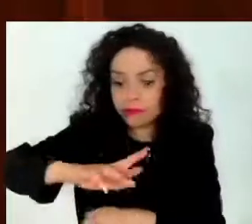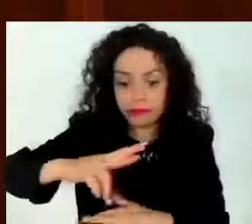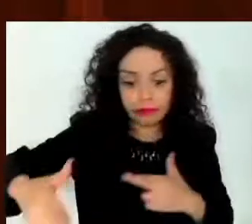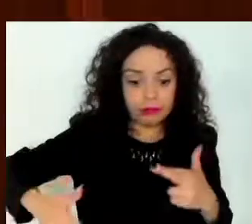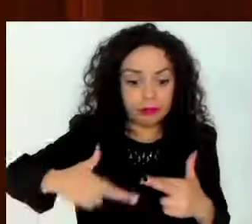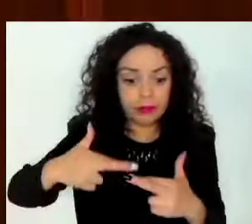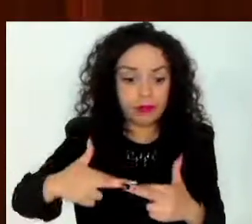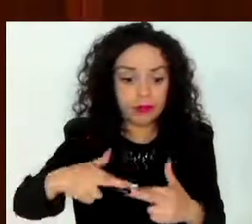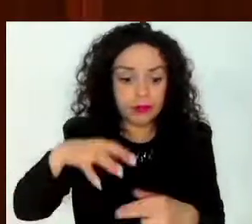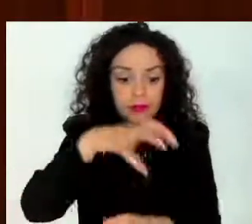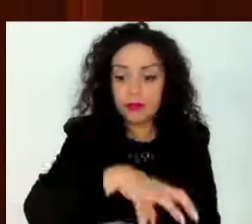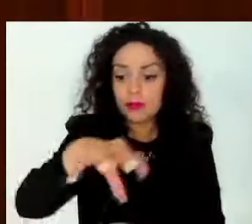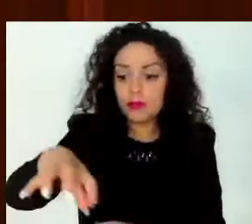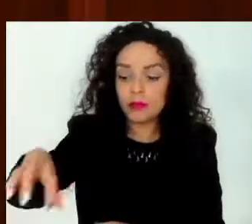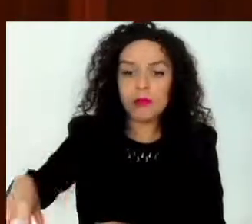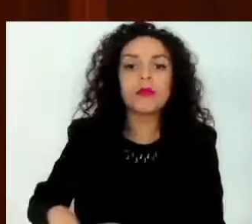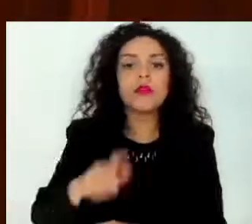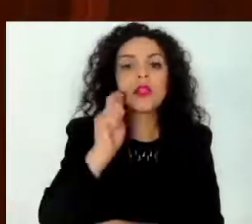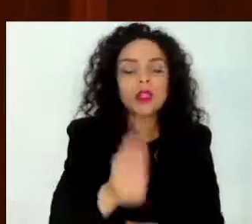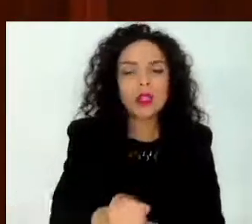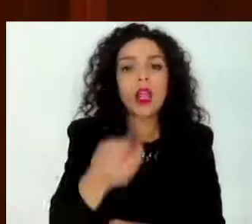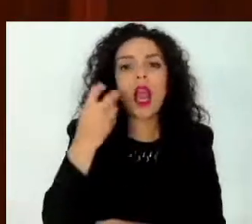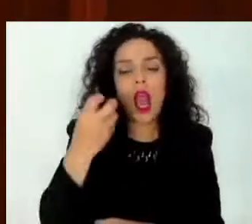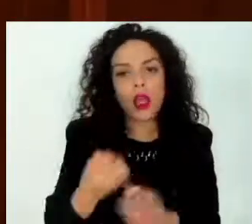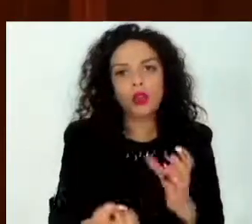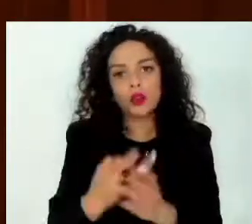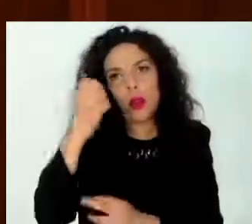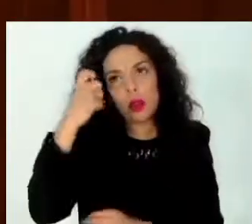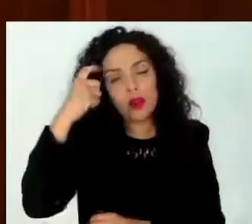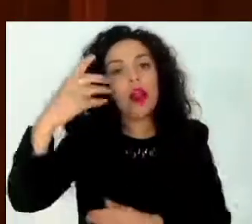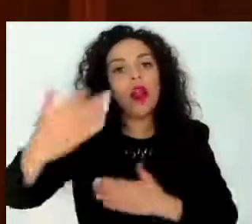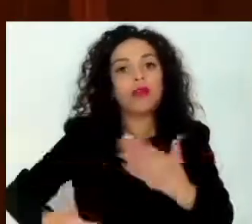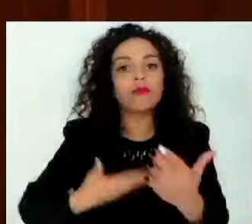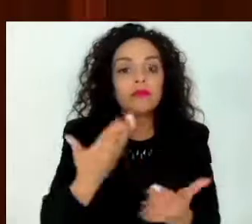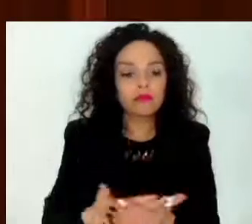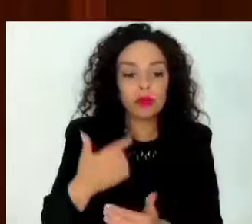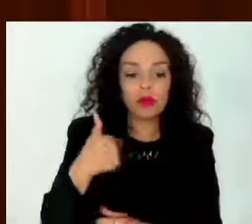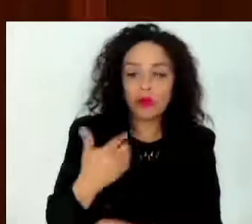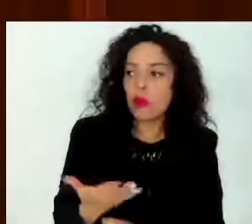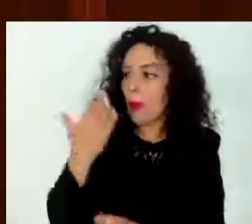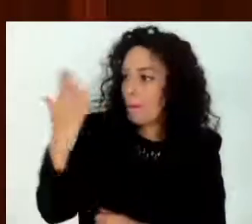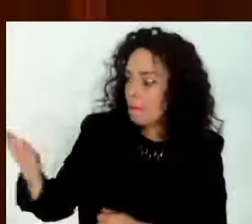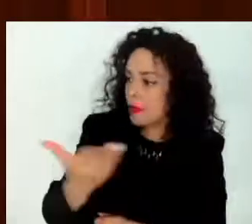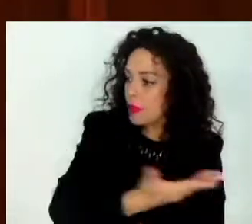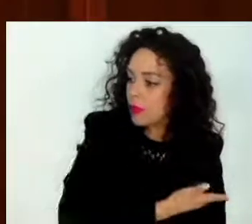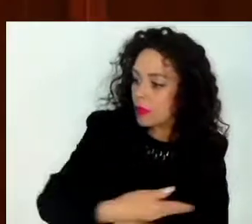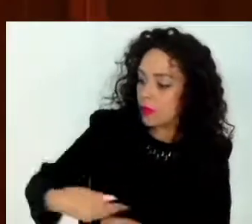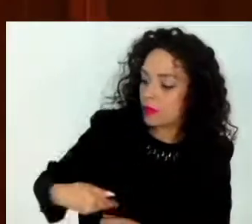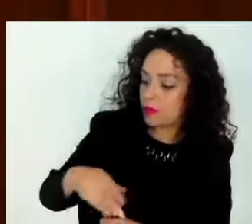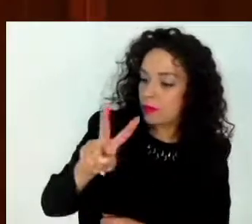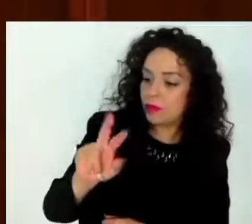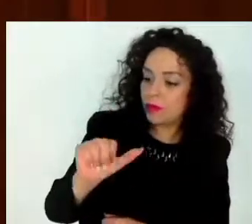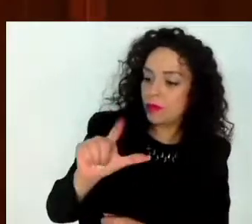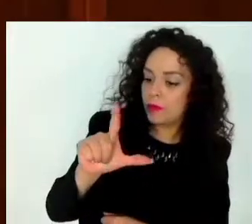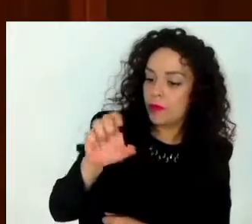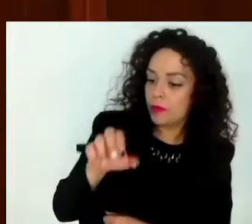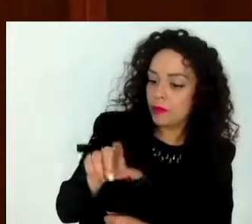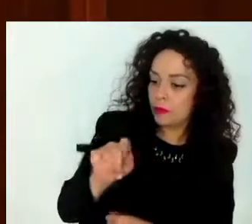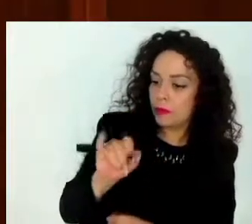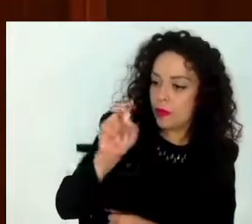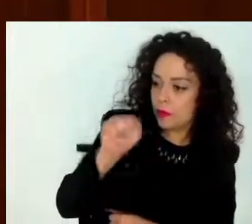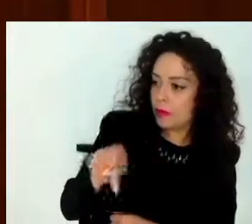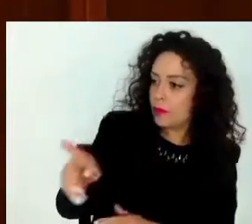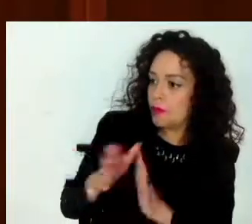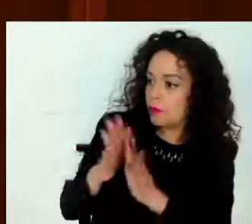el contenido de esta iniciativa que solicito al presidente Valentín González Bastista tenga presentado, se